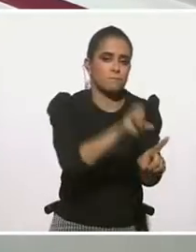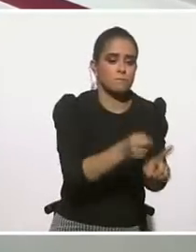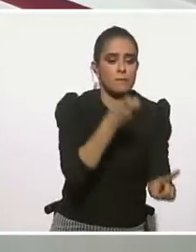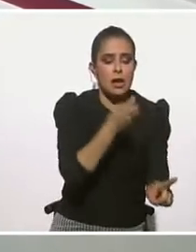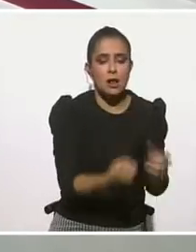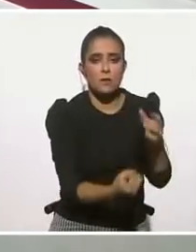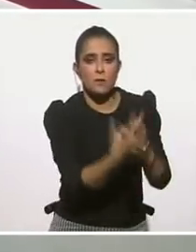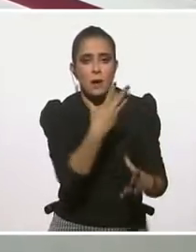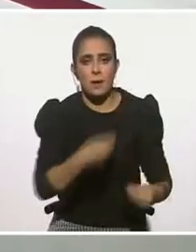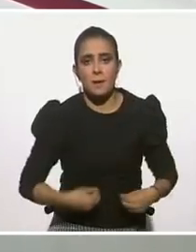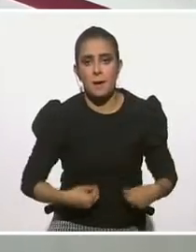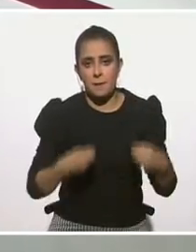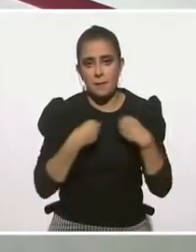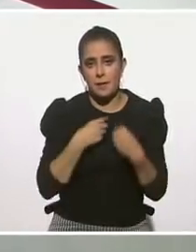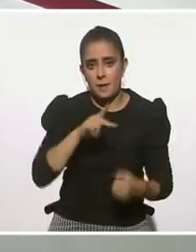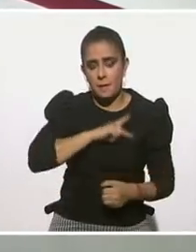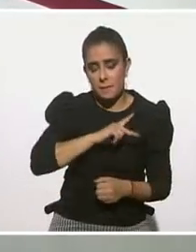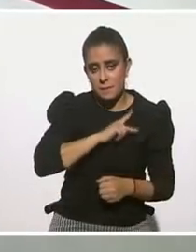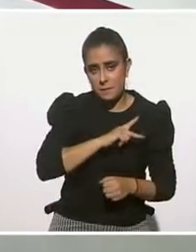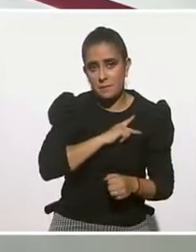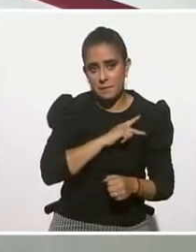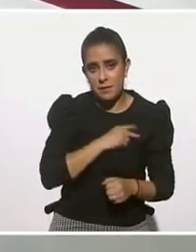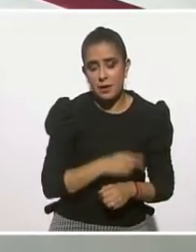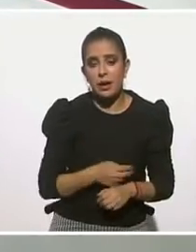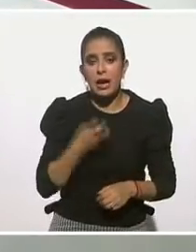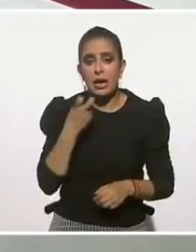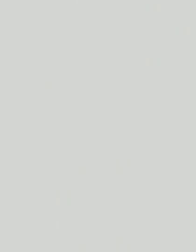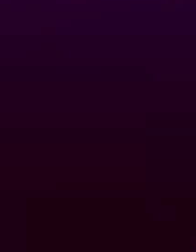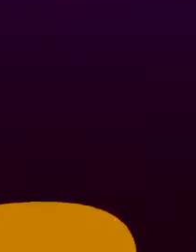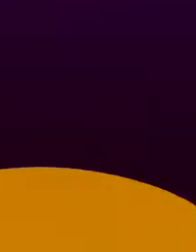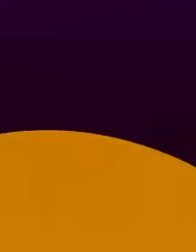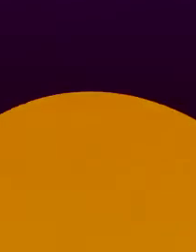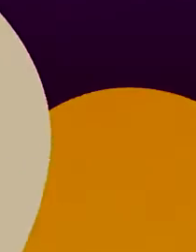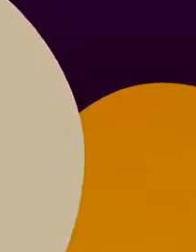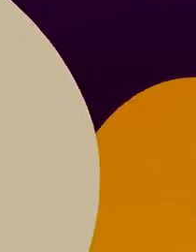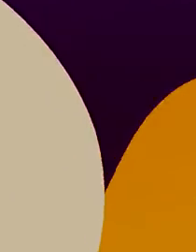para mí no es nueva normalidad, sino es una nueva realidad.